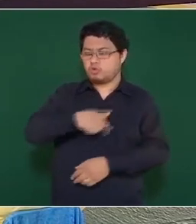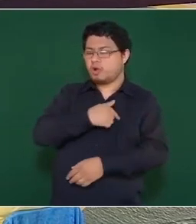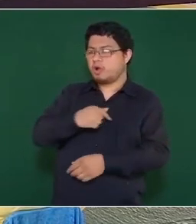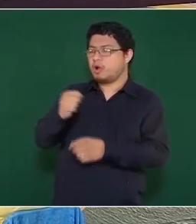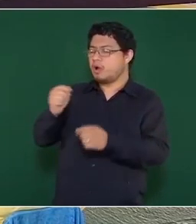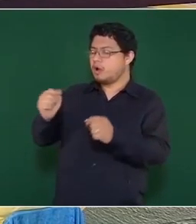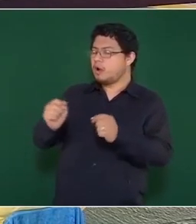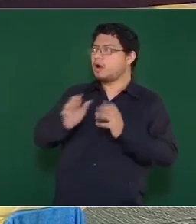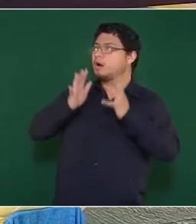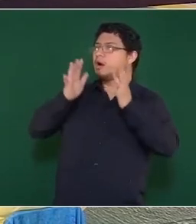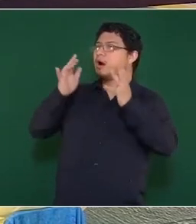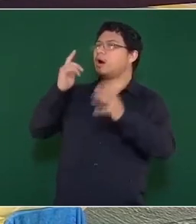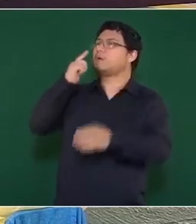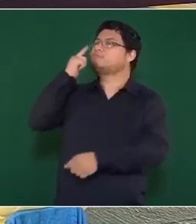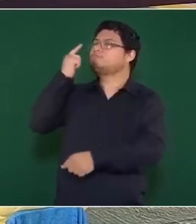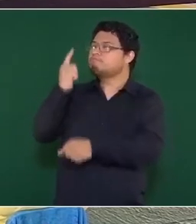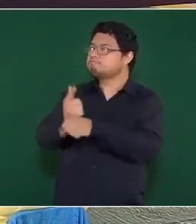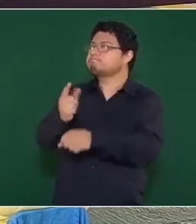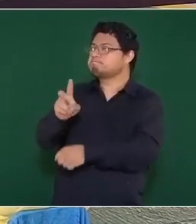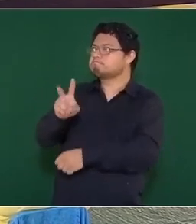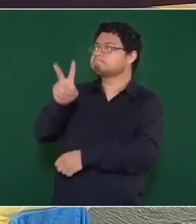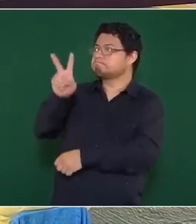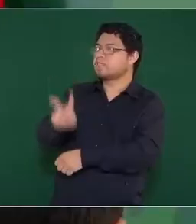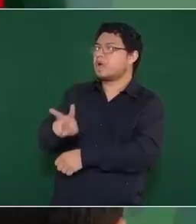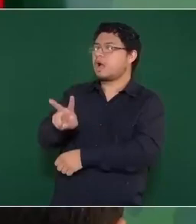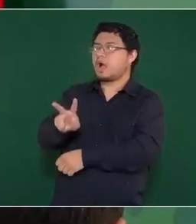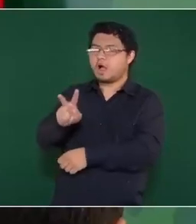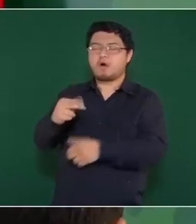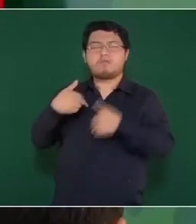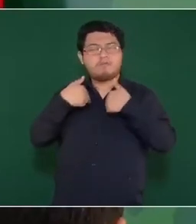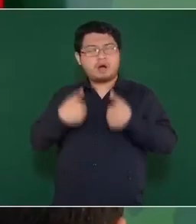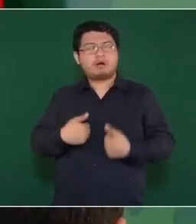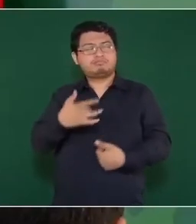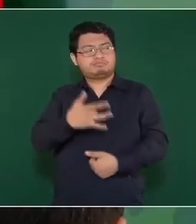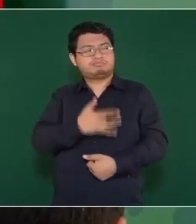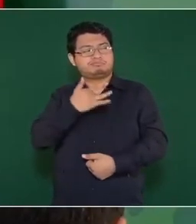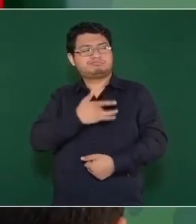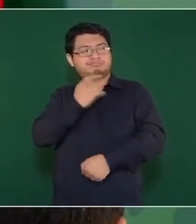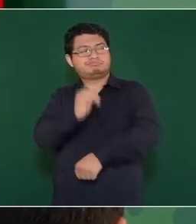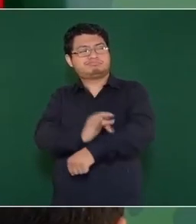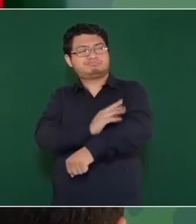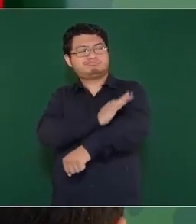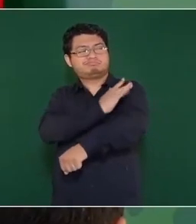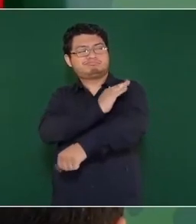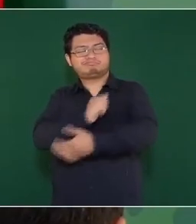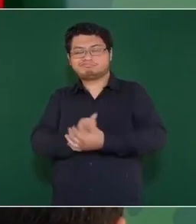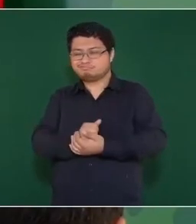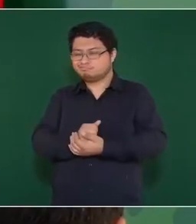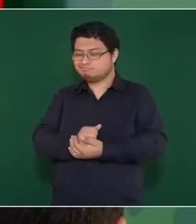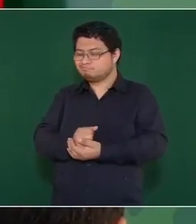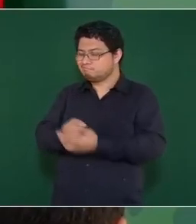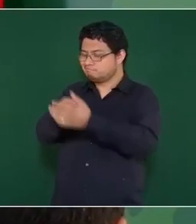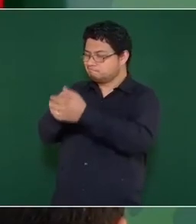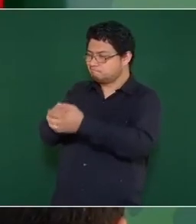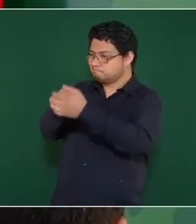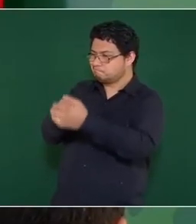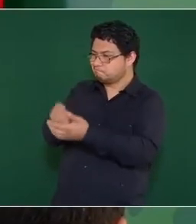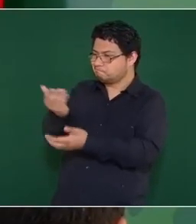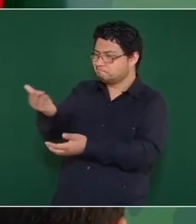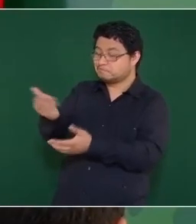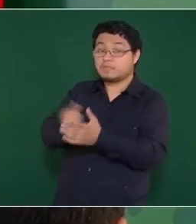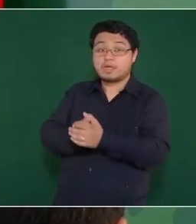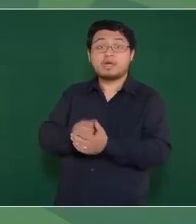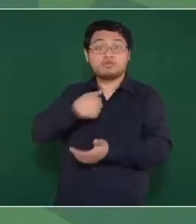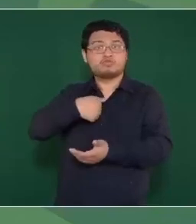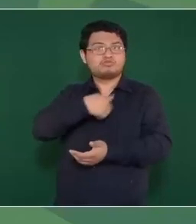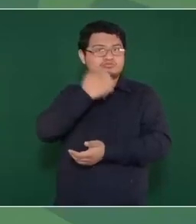maravillas de la gruta. Te amamos, Andrés Manuel. Inyabilmesh. Permíteme mandarle nada más un